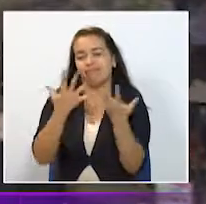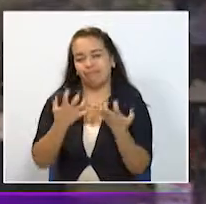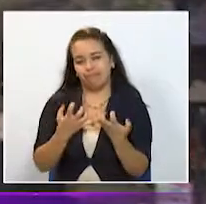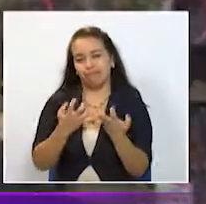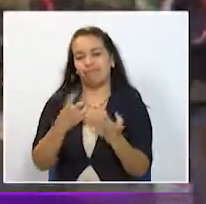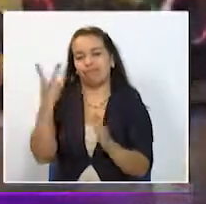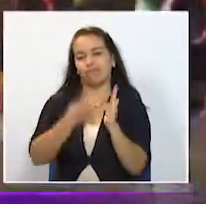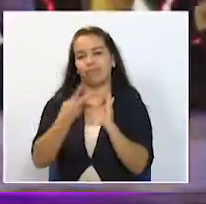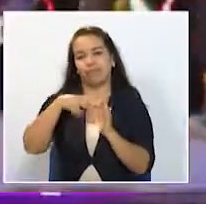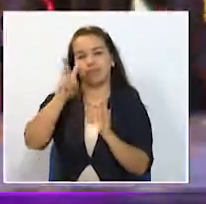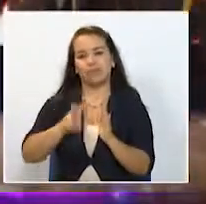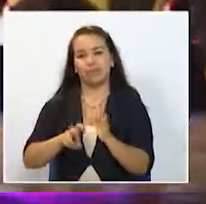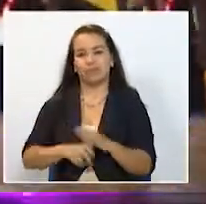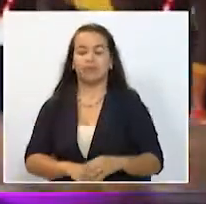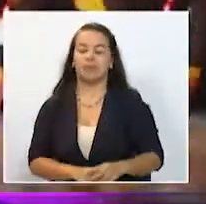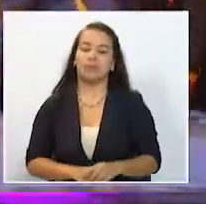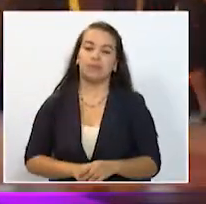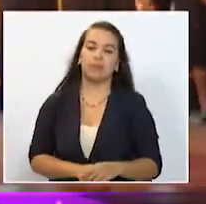2017